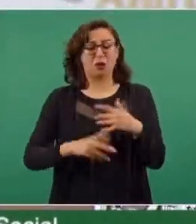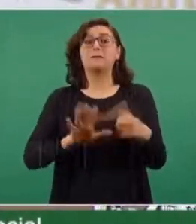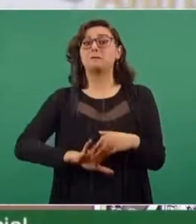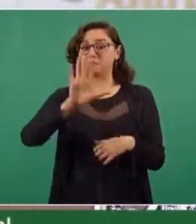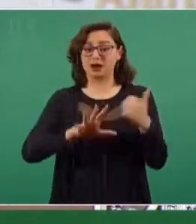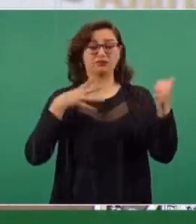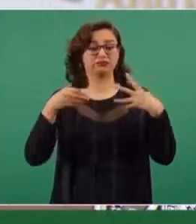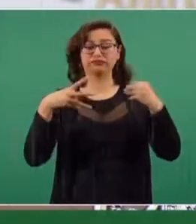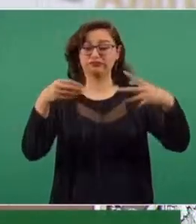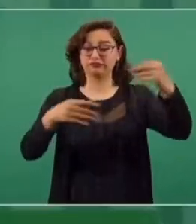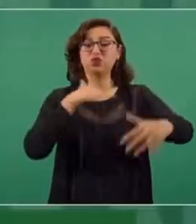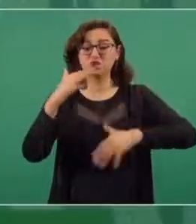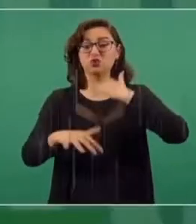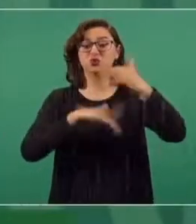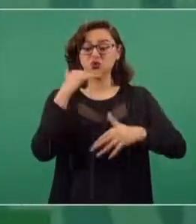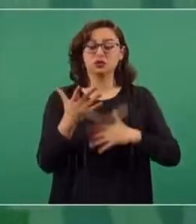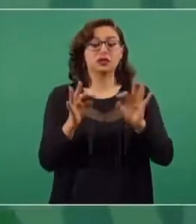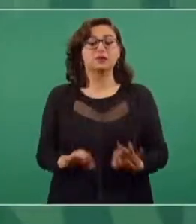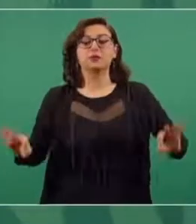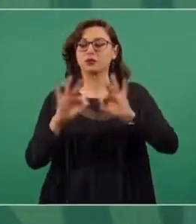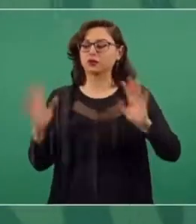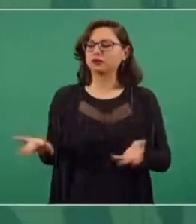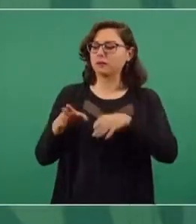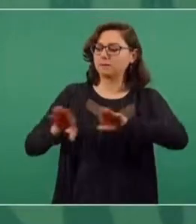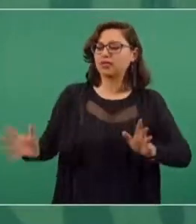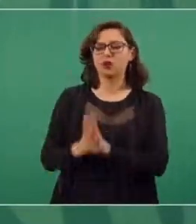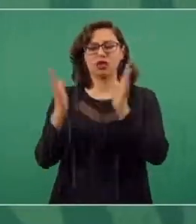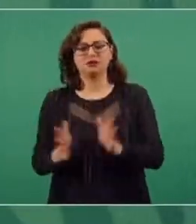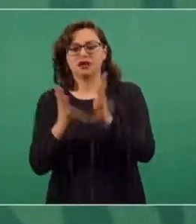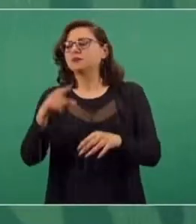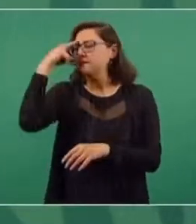Entonces, necesitamos la democracia para que haya equilibrios, para que haya contrapesos.